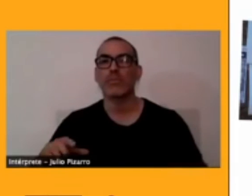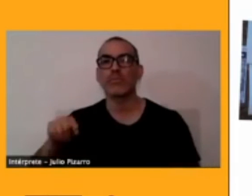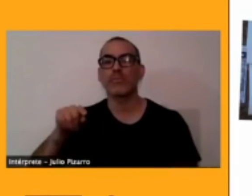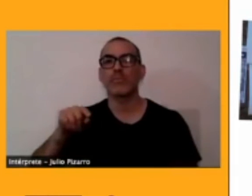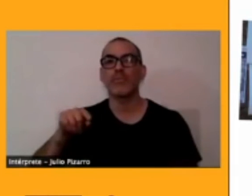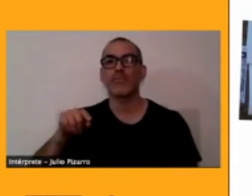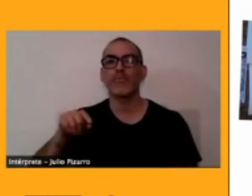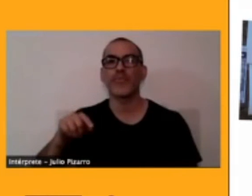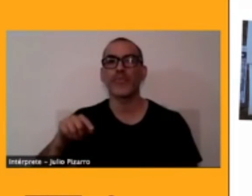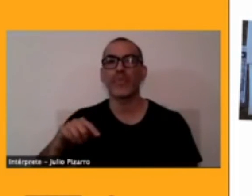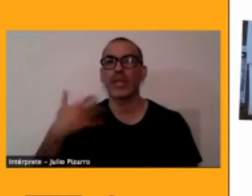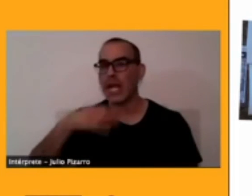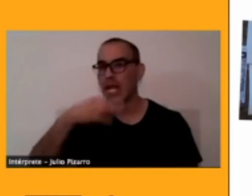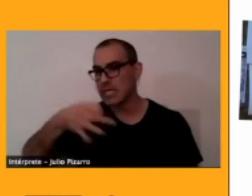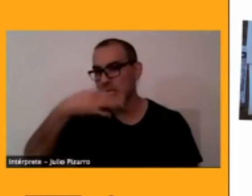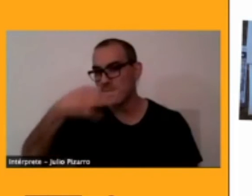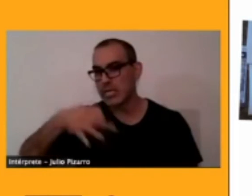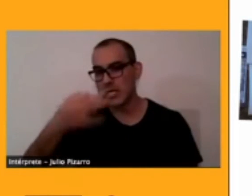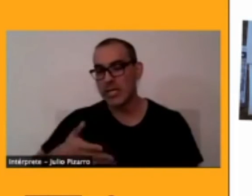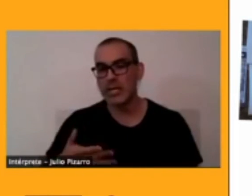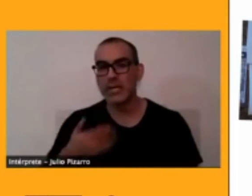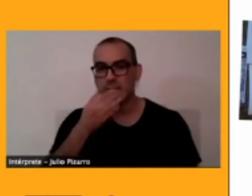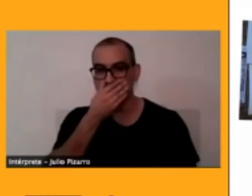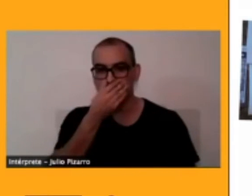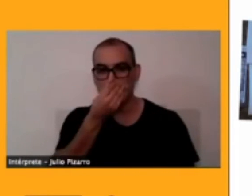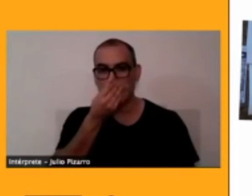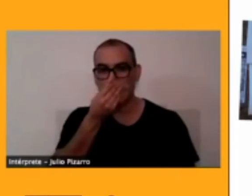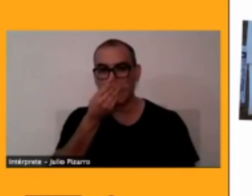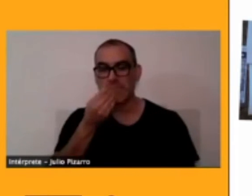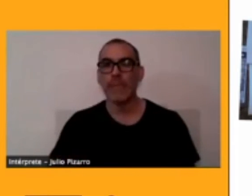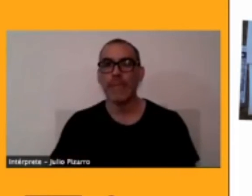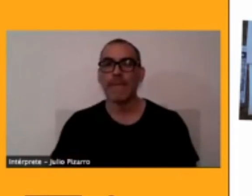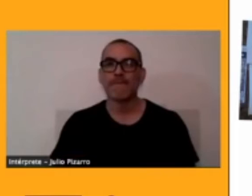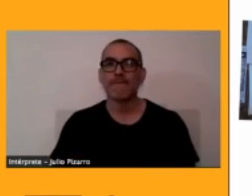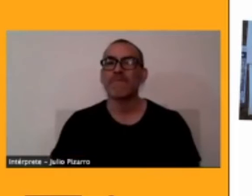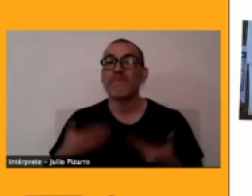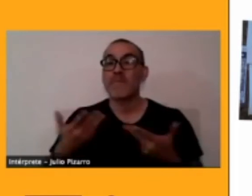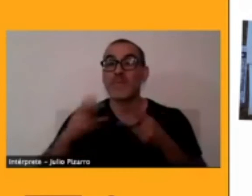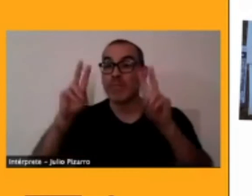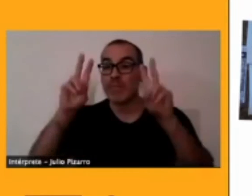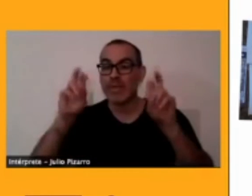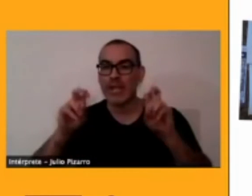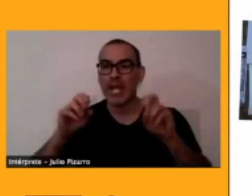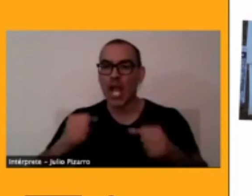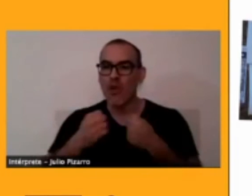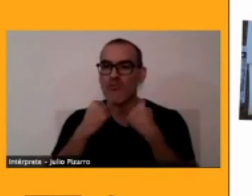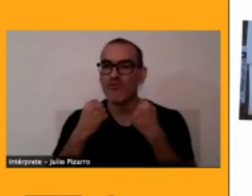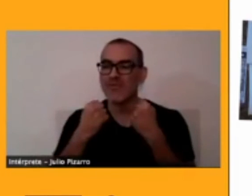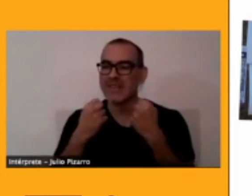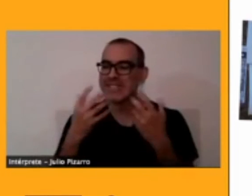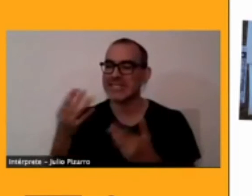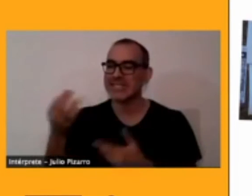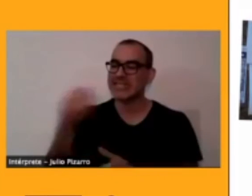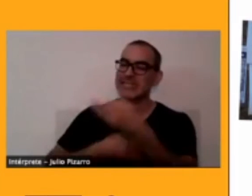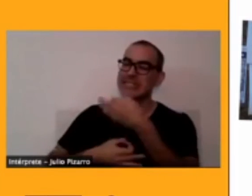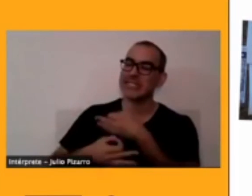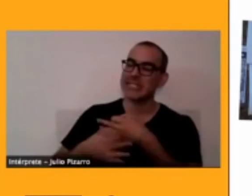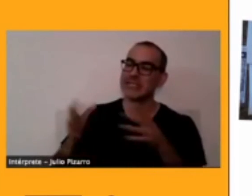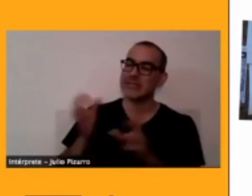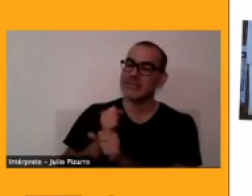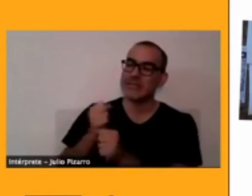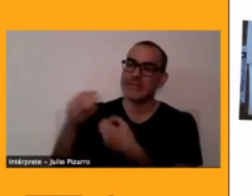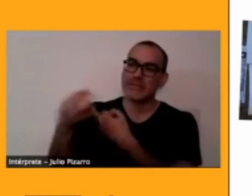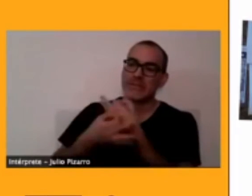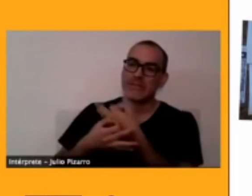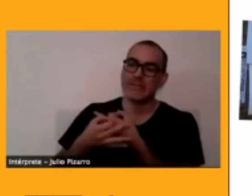esa oración tan fuerte ese designio tan fuerte que te dice el punza está extinto por un lado mientras que por